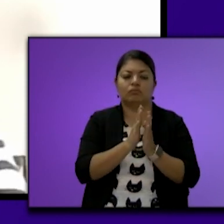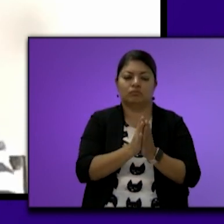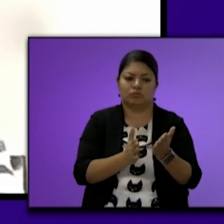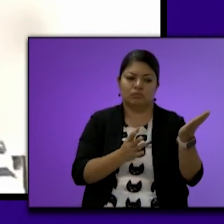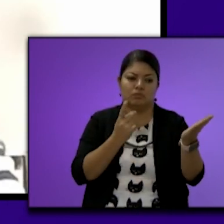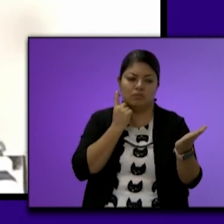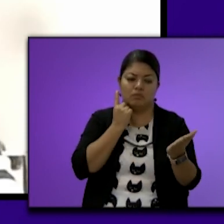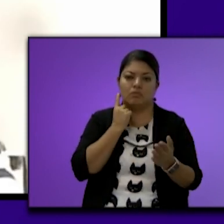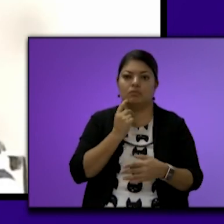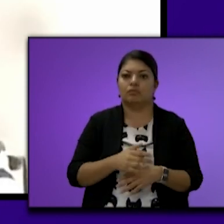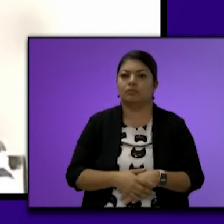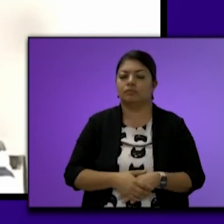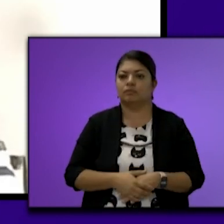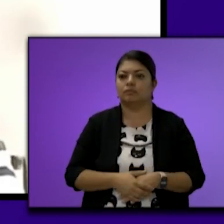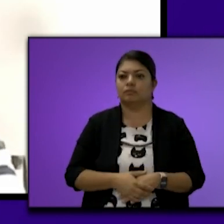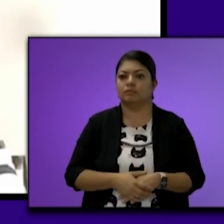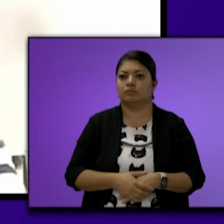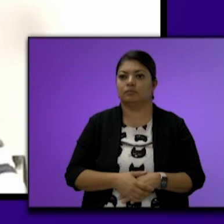diputada